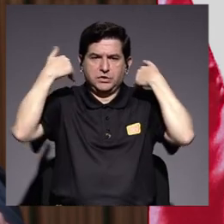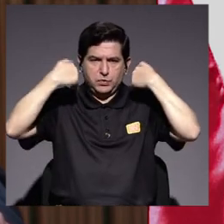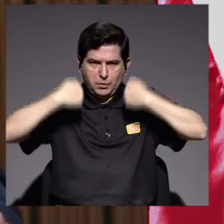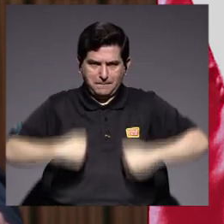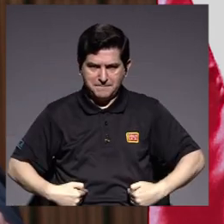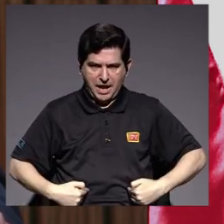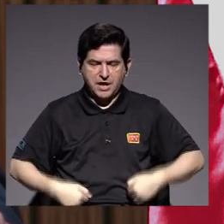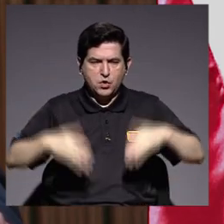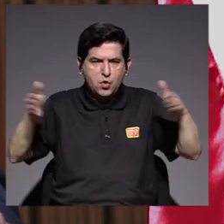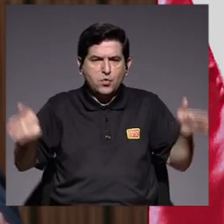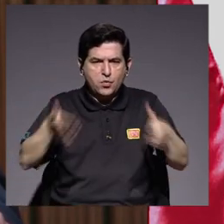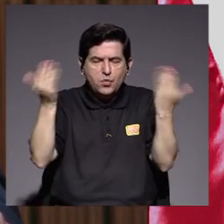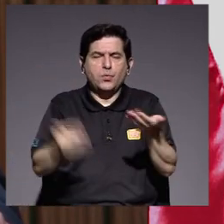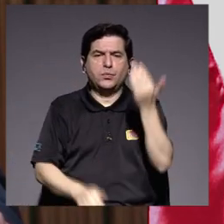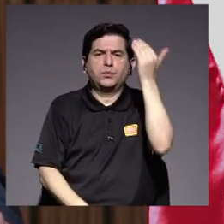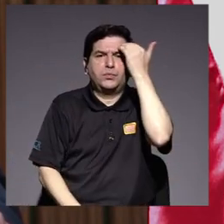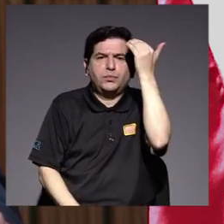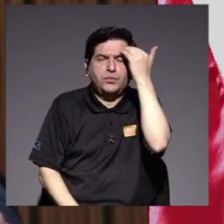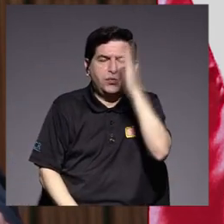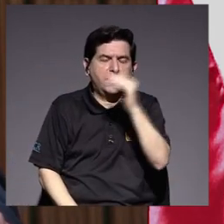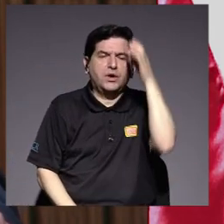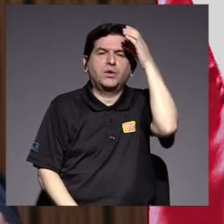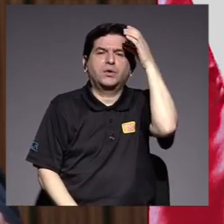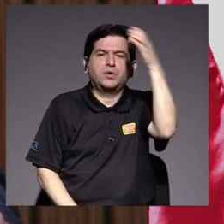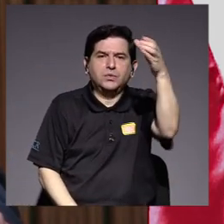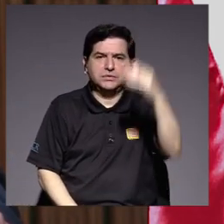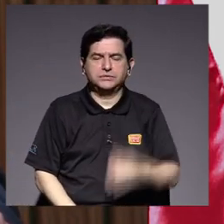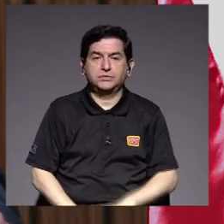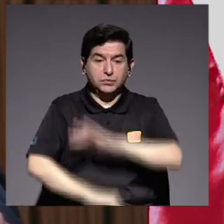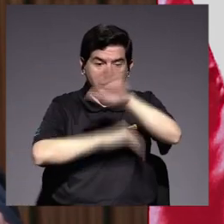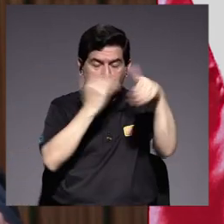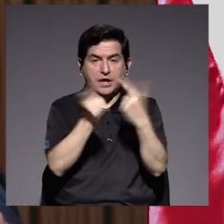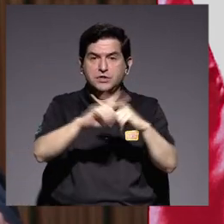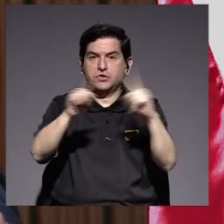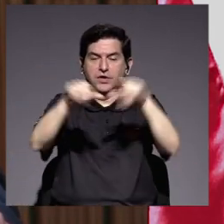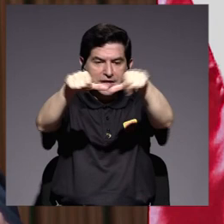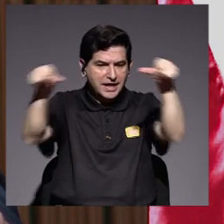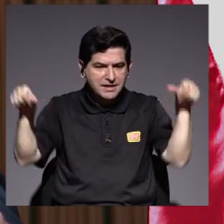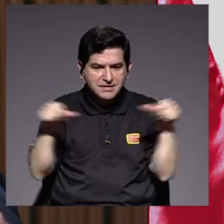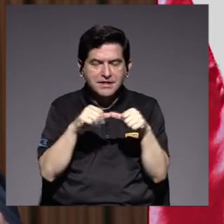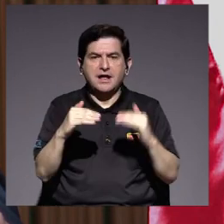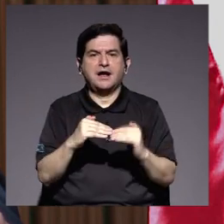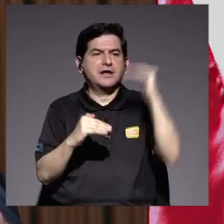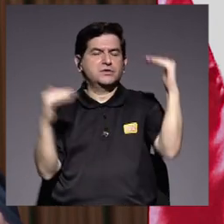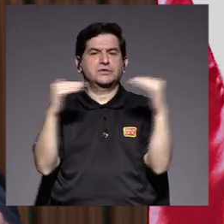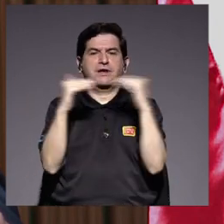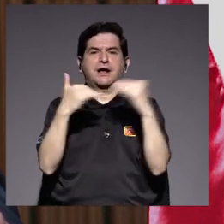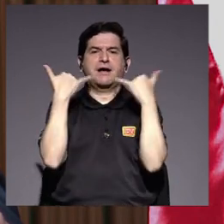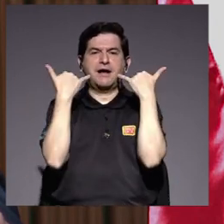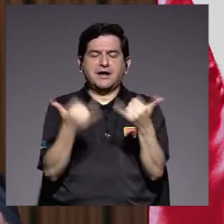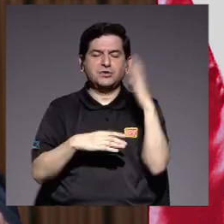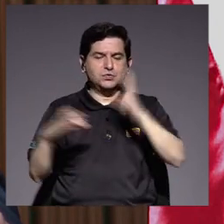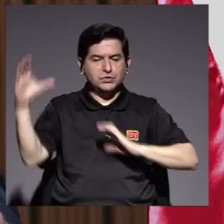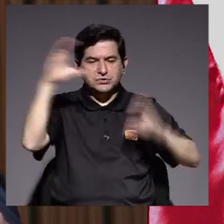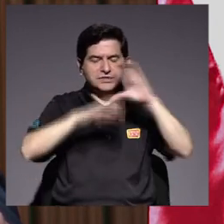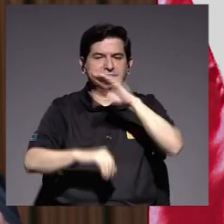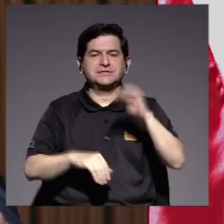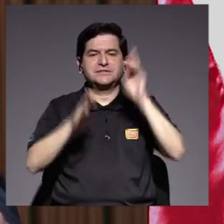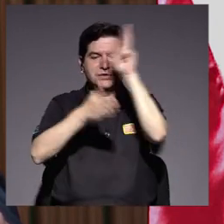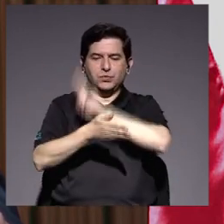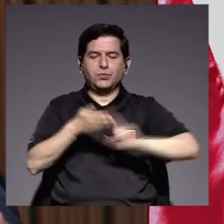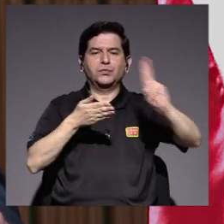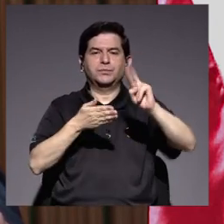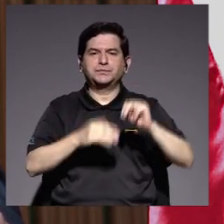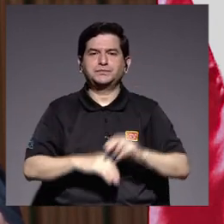para fomentar el conocimiento y la cultura en todas las disciplinas al más alto nivel de la actualidad de la ciencia y la academia.